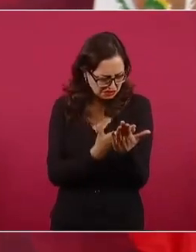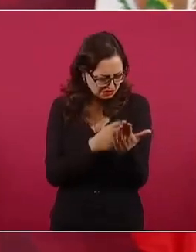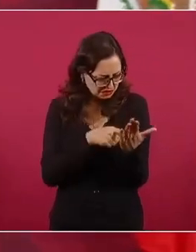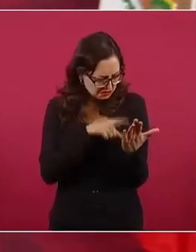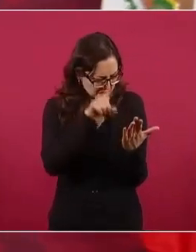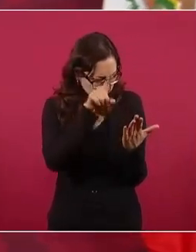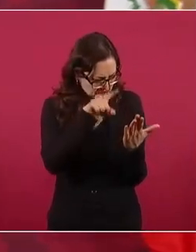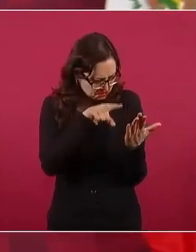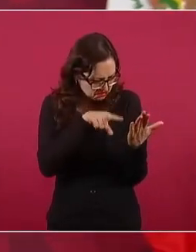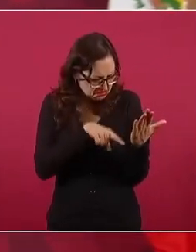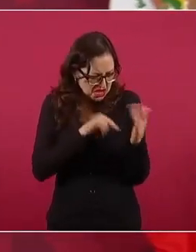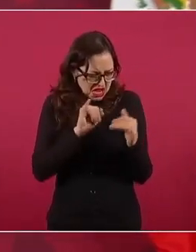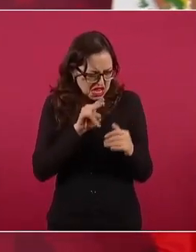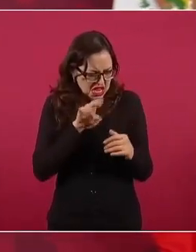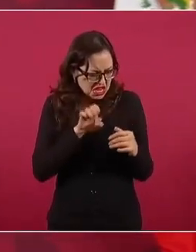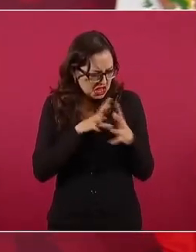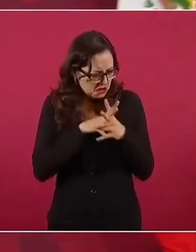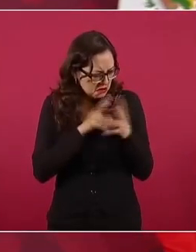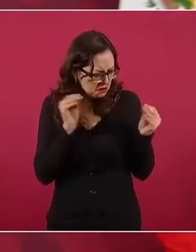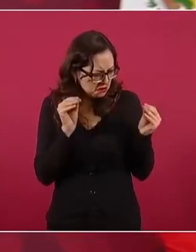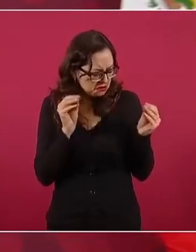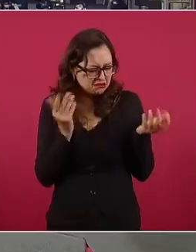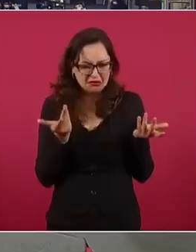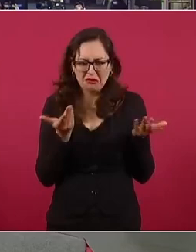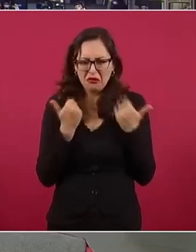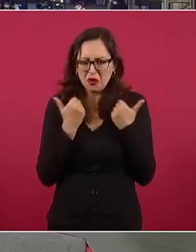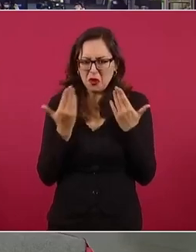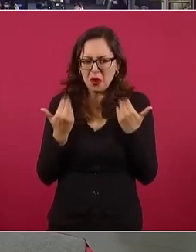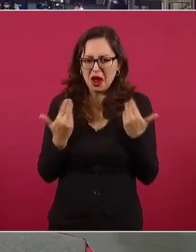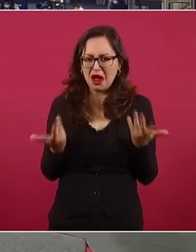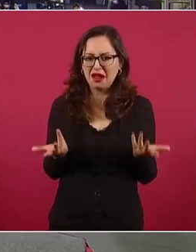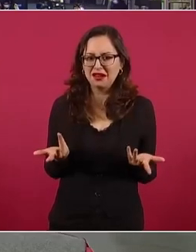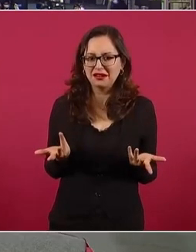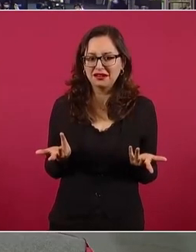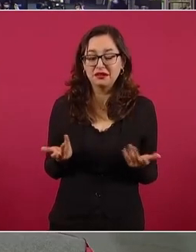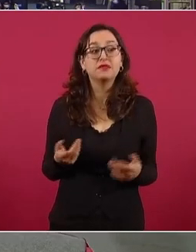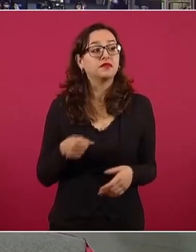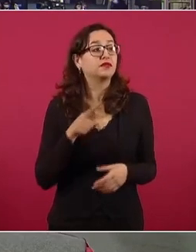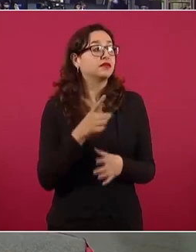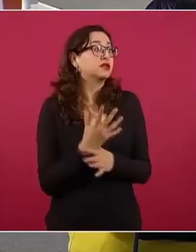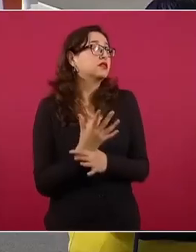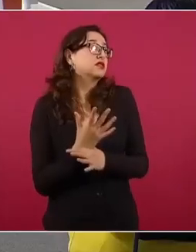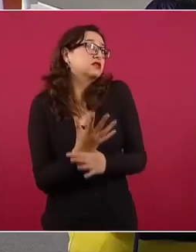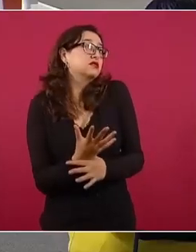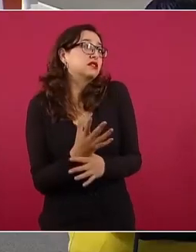les han metido en la cabeza? Eso es lo que dicen, que quiere usted desaparecer el INE. Sí,